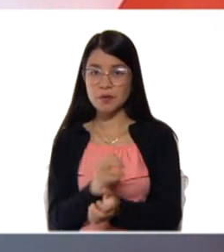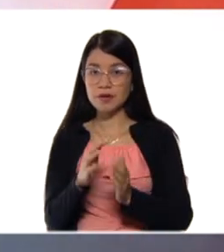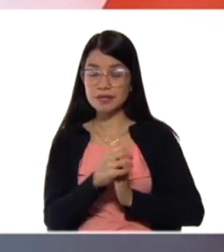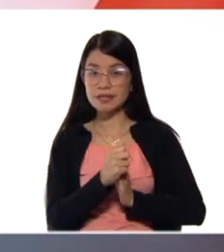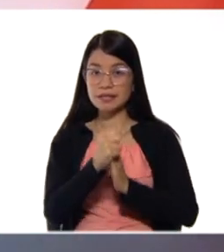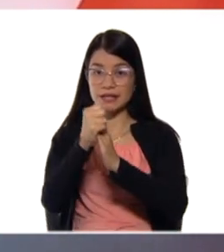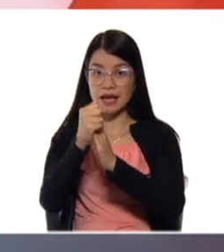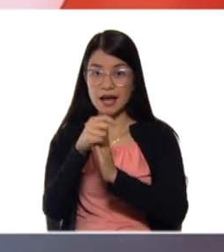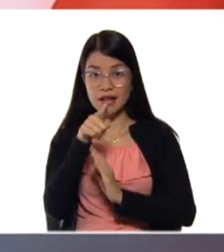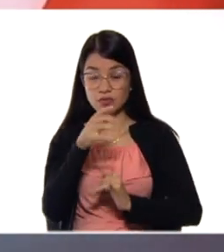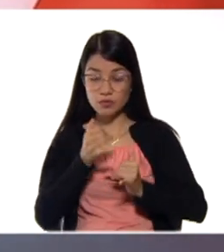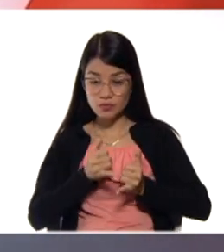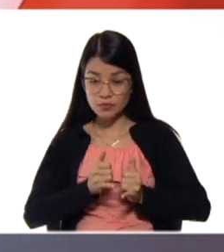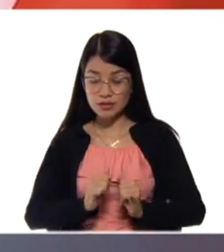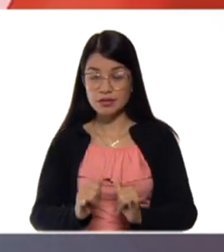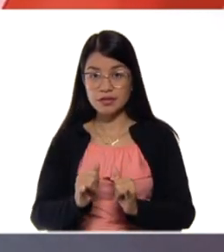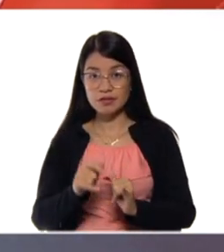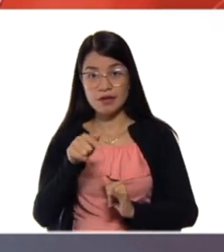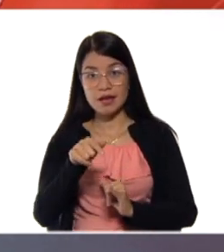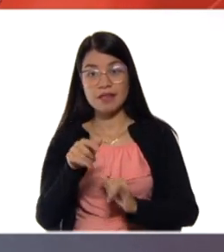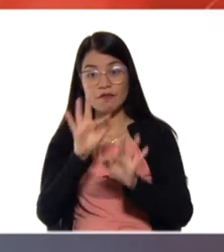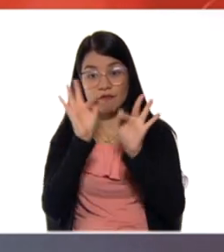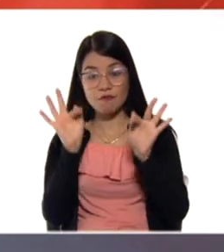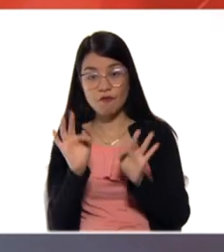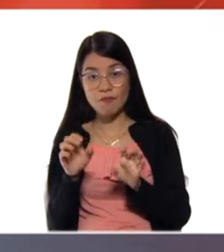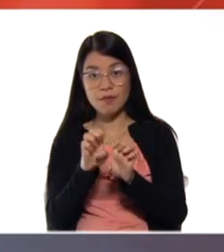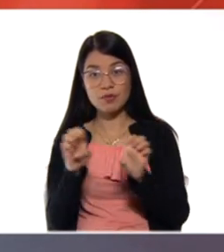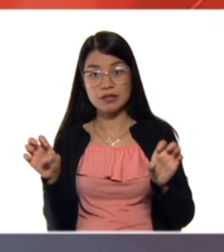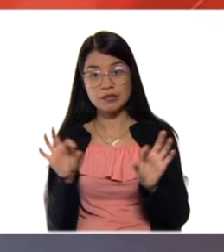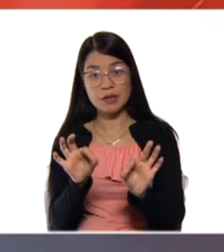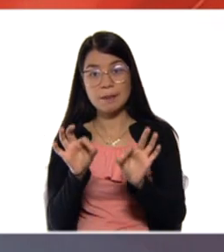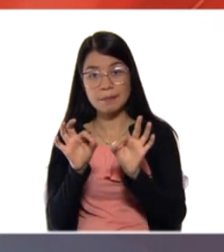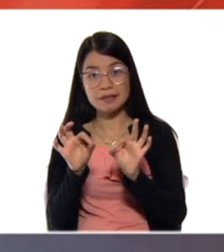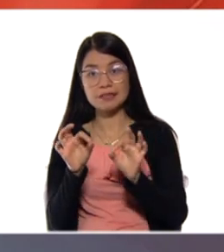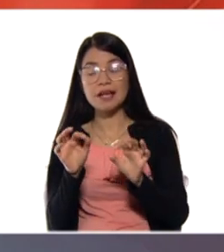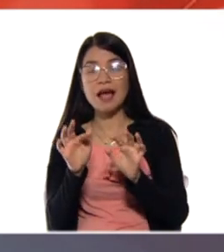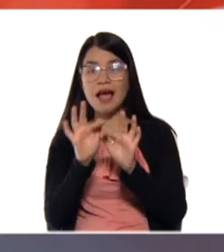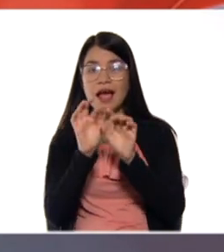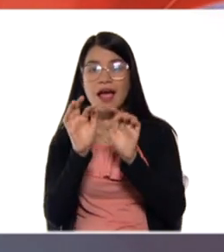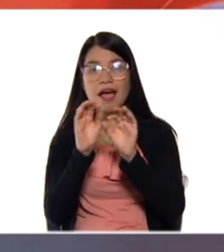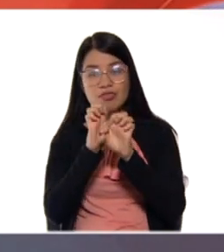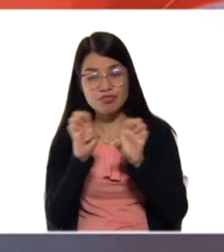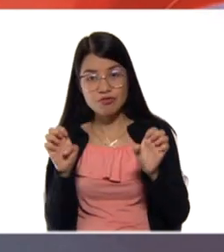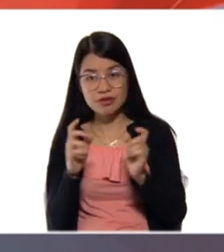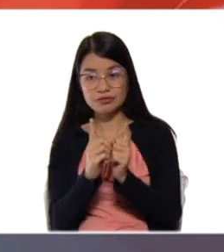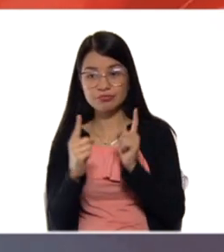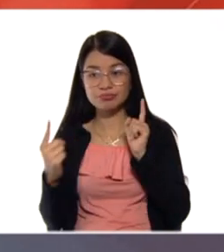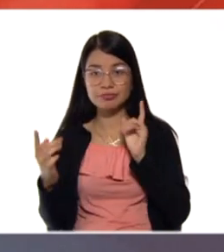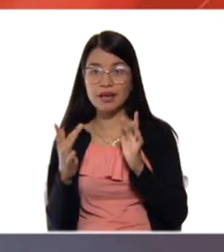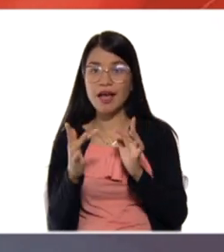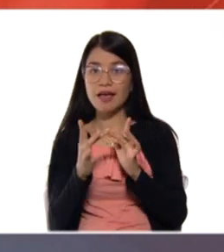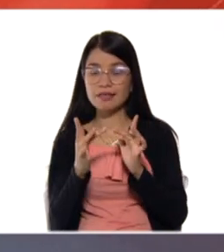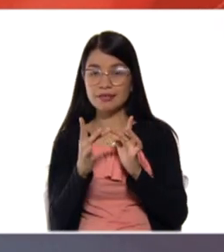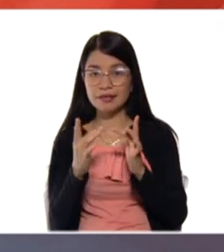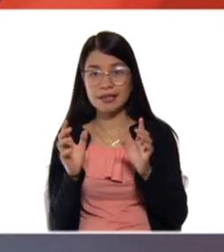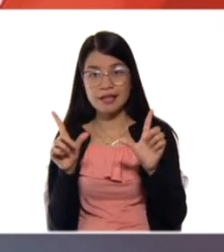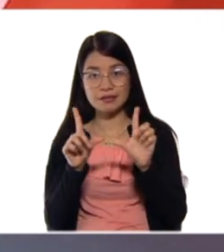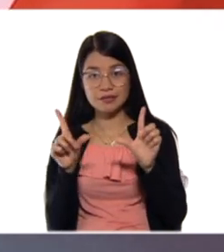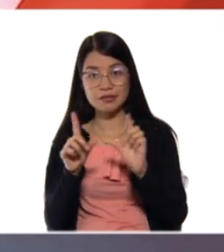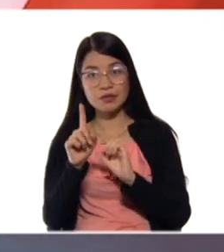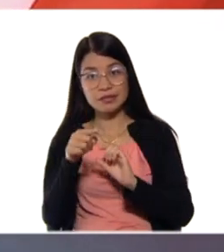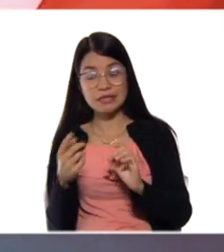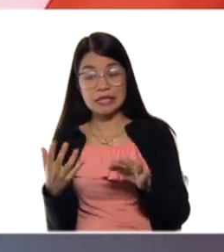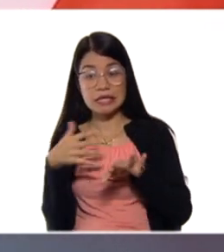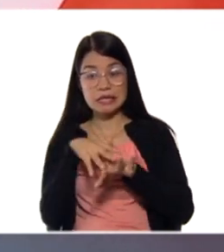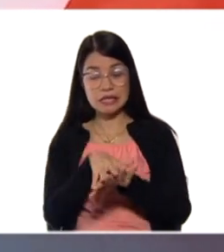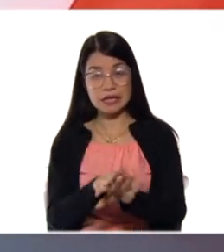tu hijo o a tu hija en esta modalidad de educación a distancia que se encuentra integrado en el nivel de media y por supuesto también